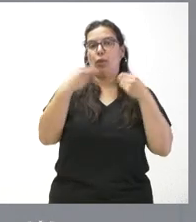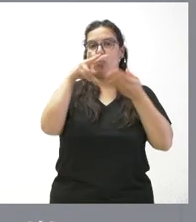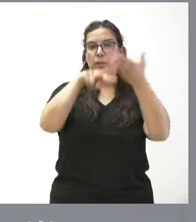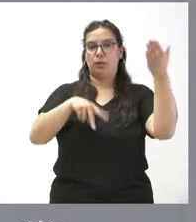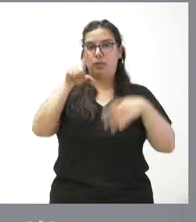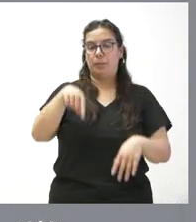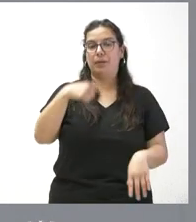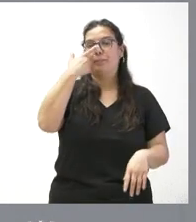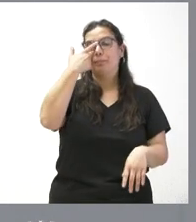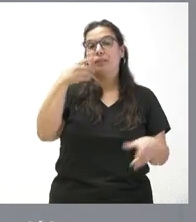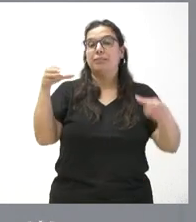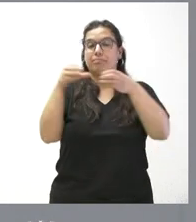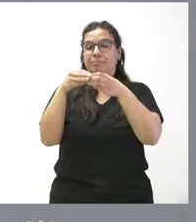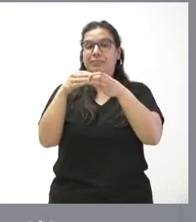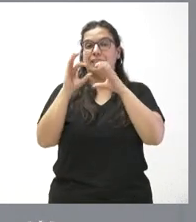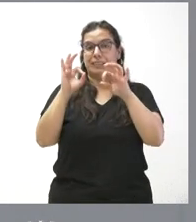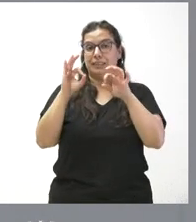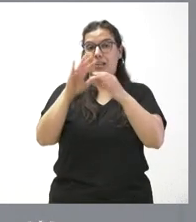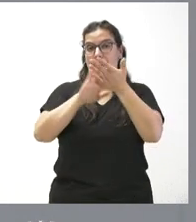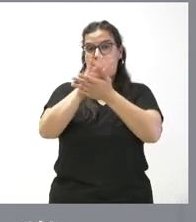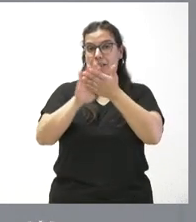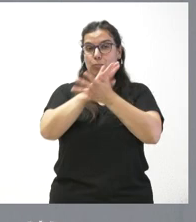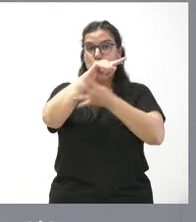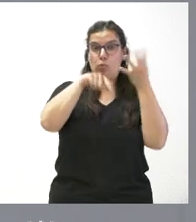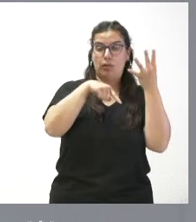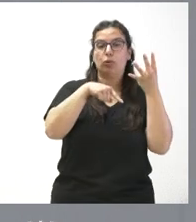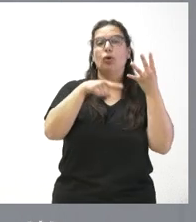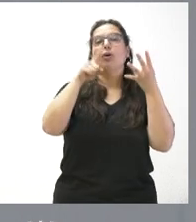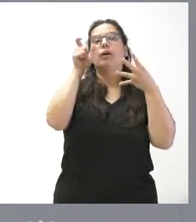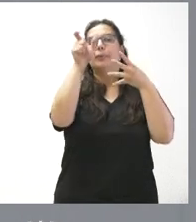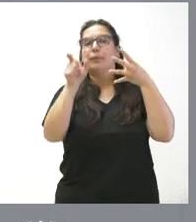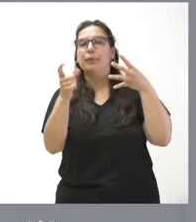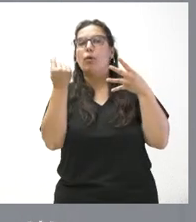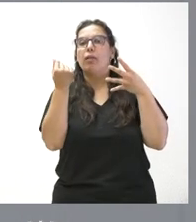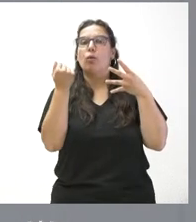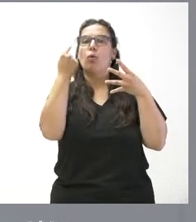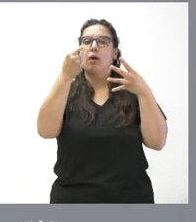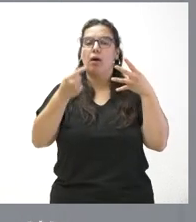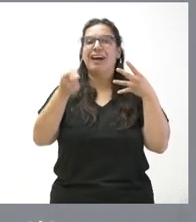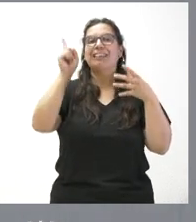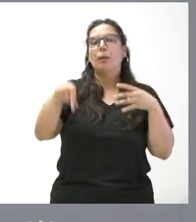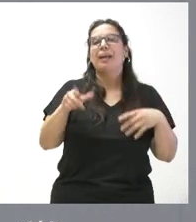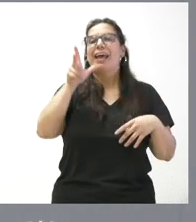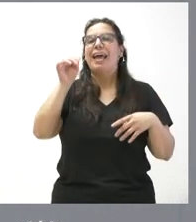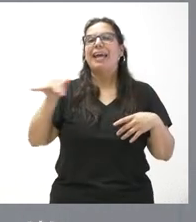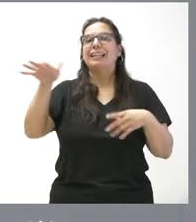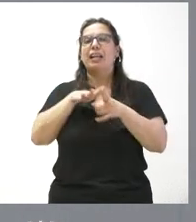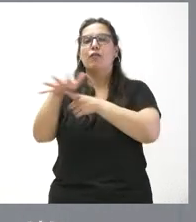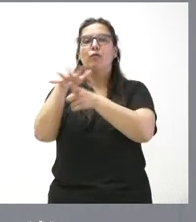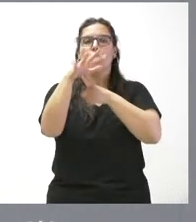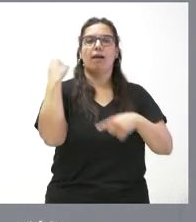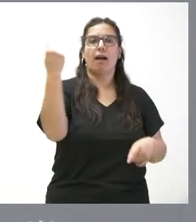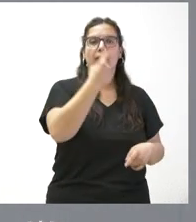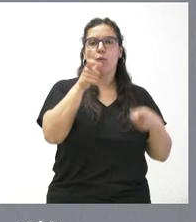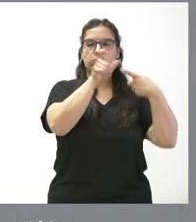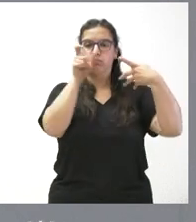tanto la comunidad de regantes de la que estamos hablando, como el importe de la inversión, como el número de hectáreas afectadas en cada una